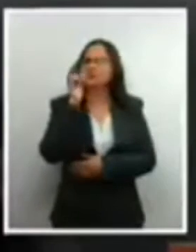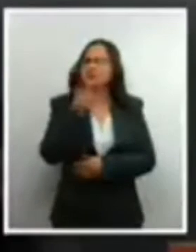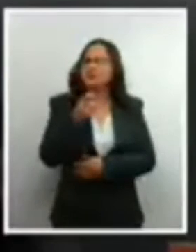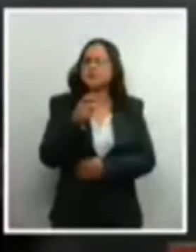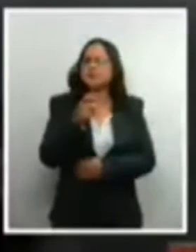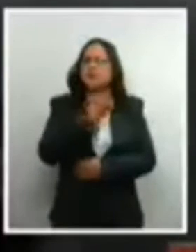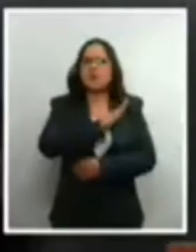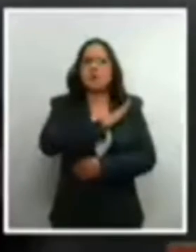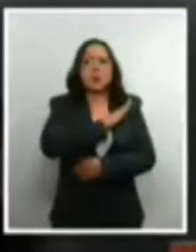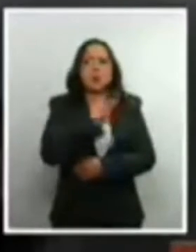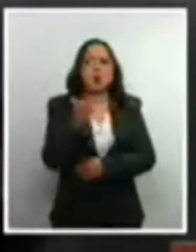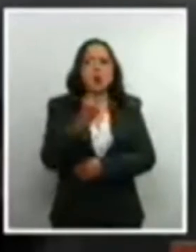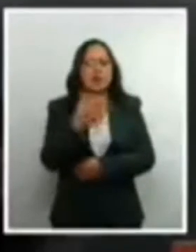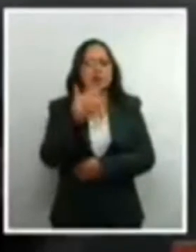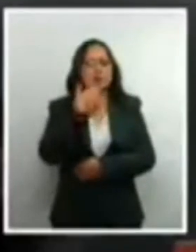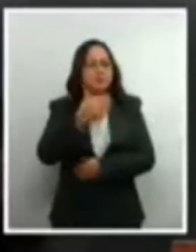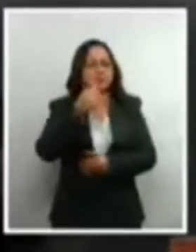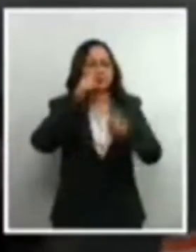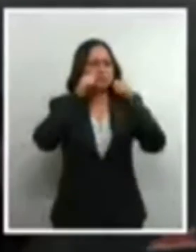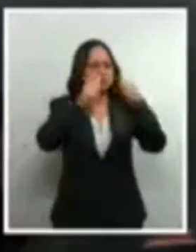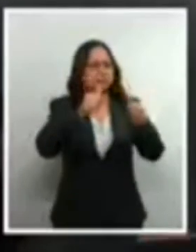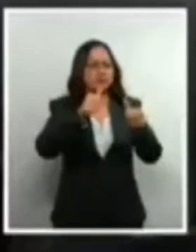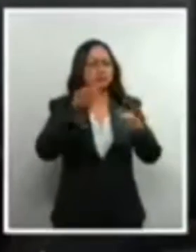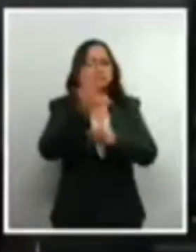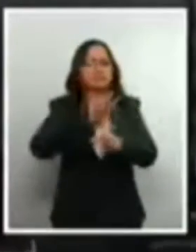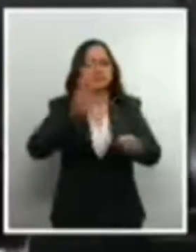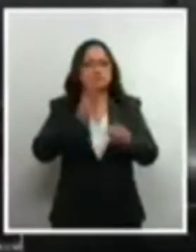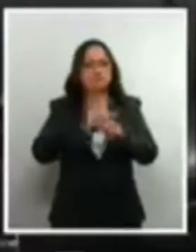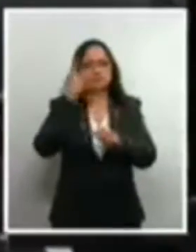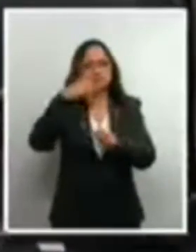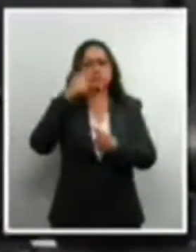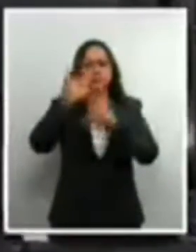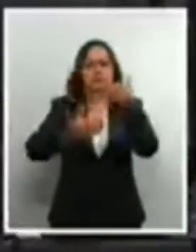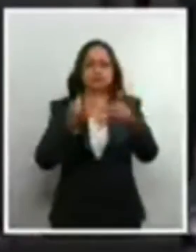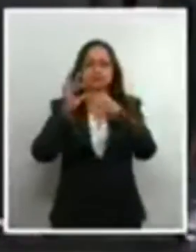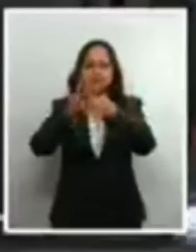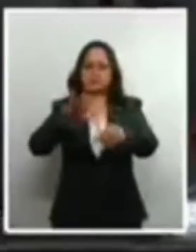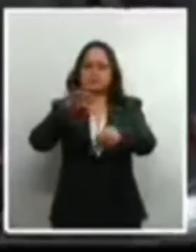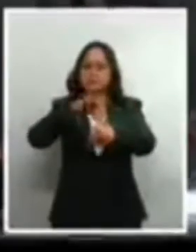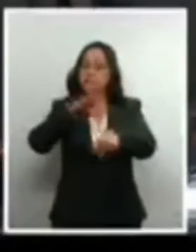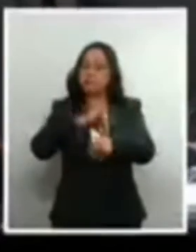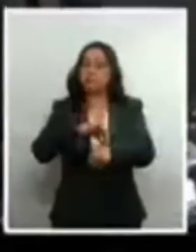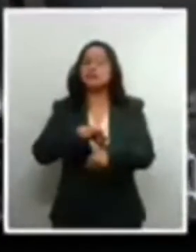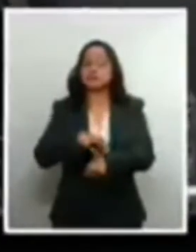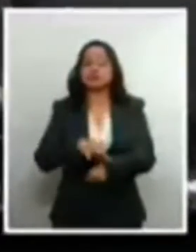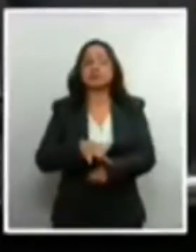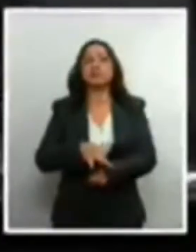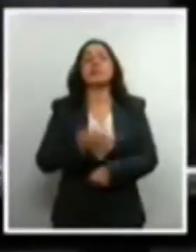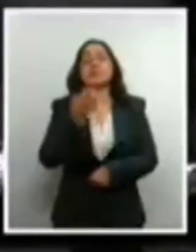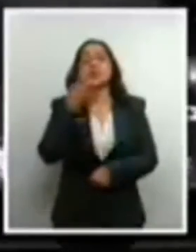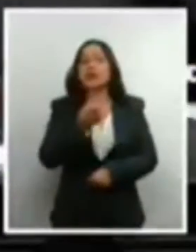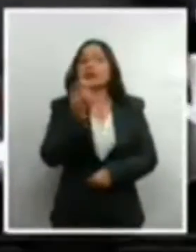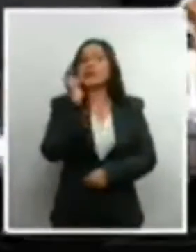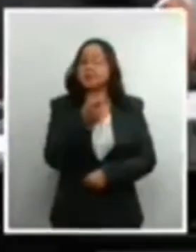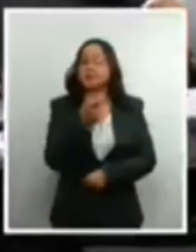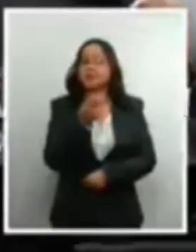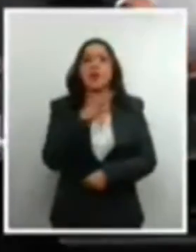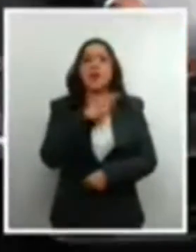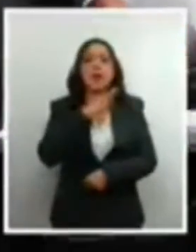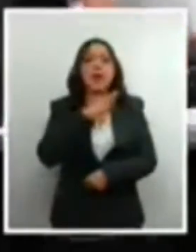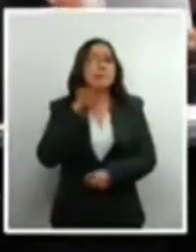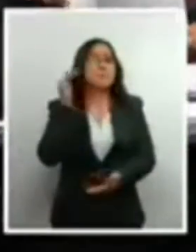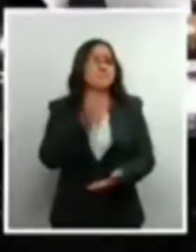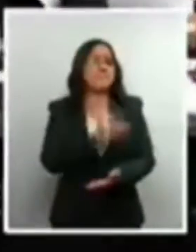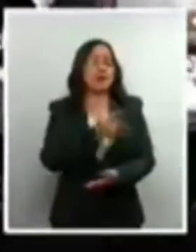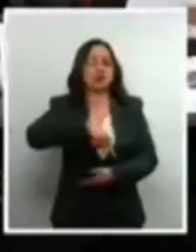atención adecuada en los procedimientos médicos lo cual incidiría favorablemente en la disminución de la